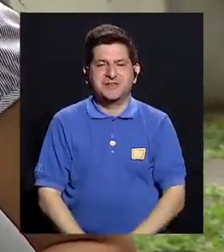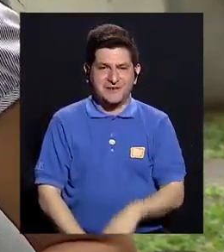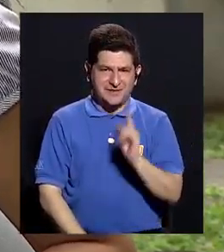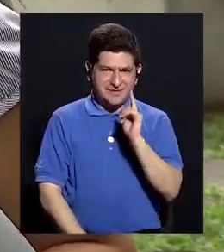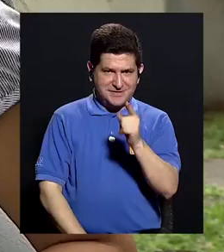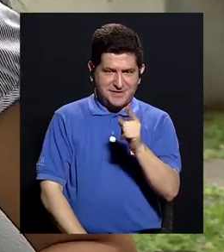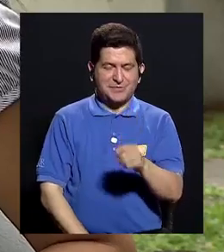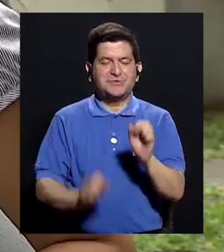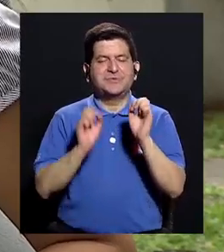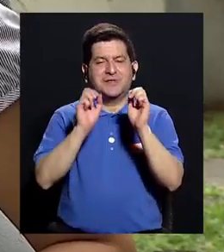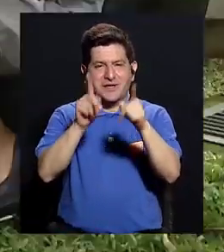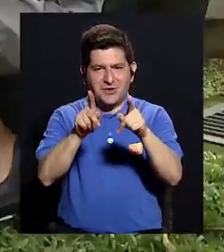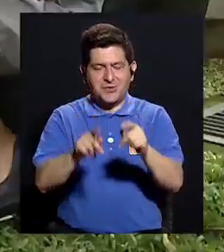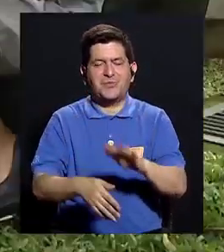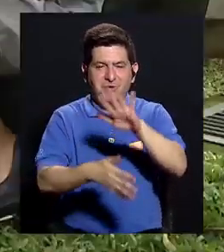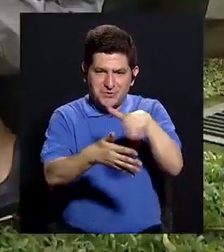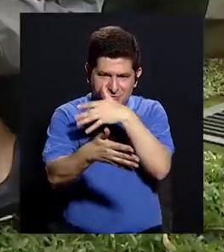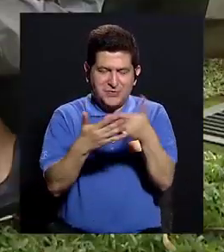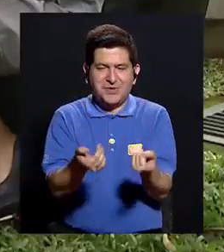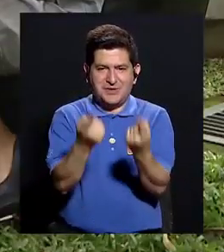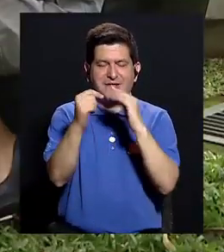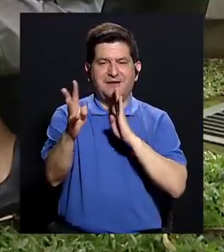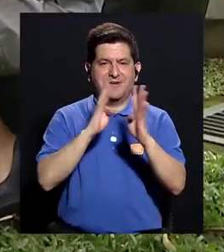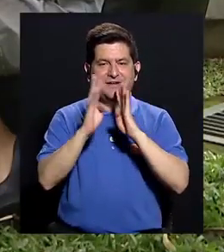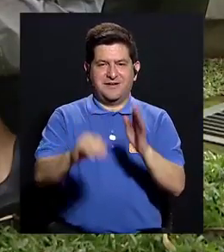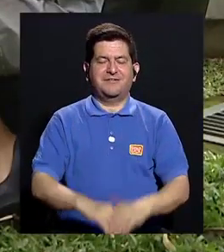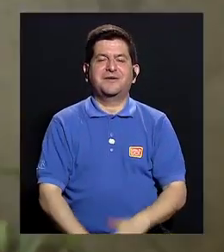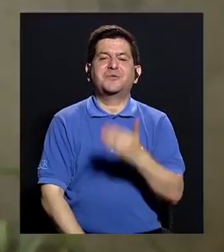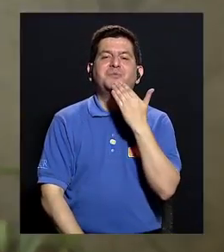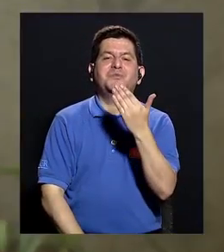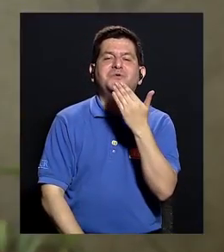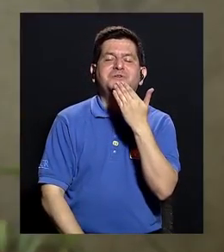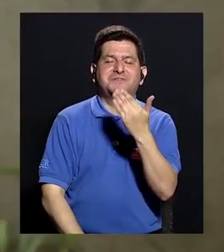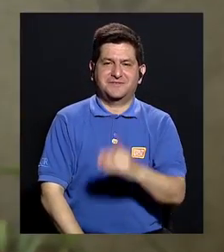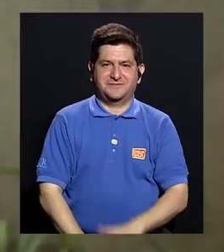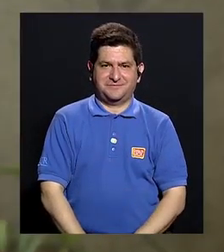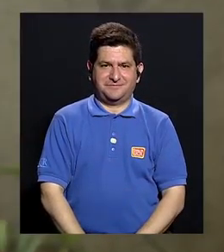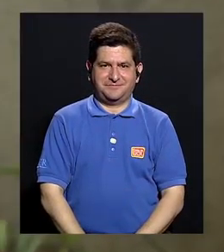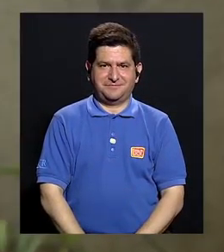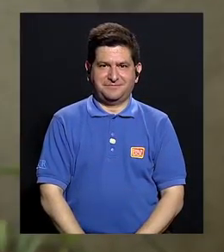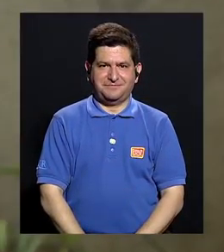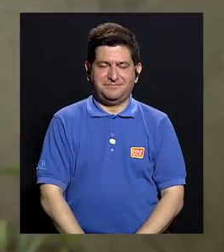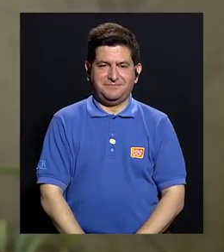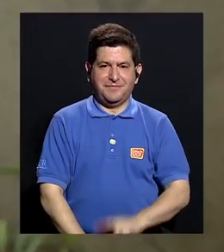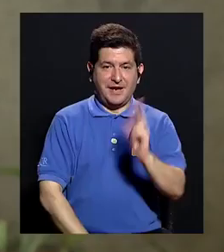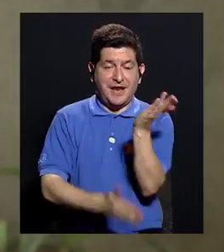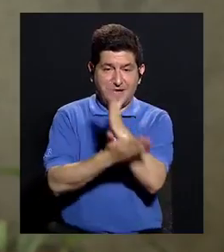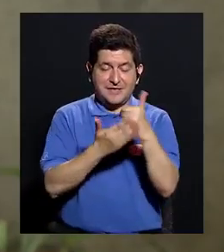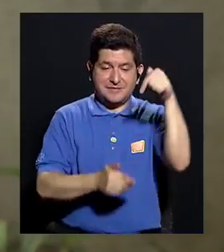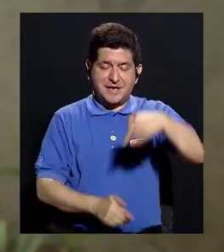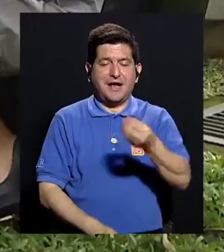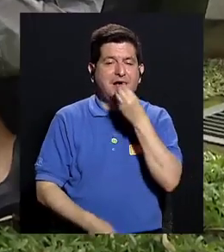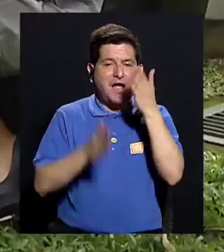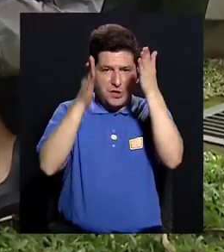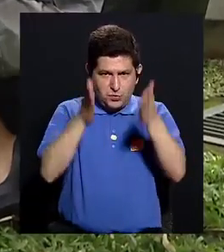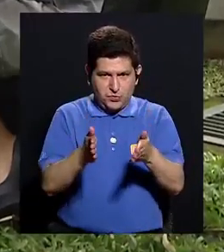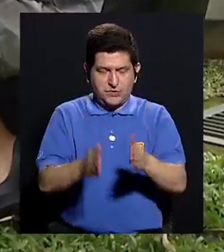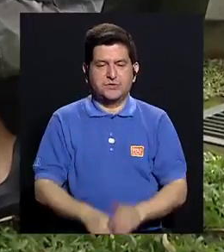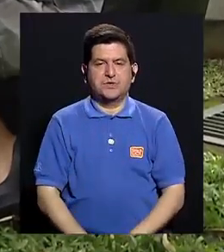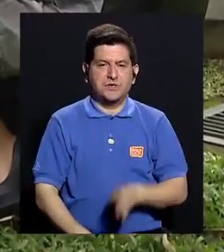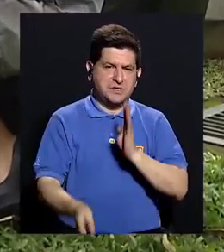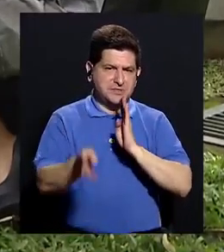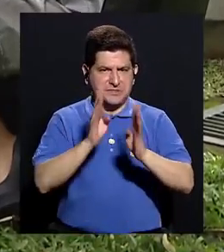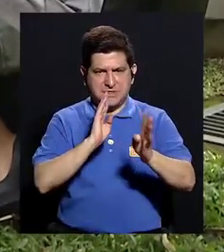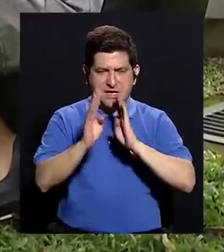muchísimo el espacio en su agenda para conversar acerca de eso. Muchas gracias, se les agradece mucho. Sí, en el tercer bloque vamos a tener una nutricionista